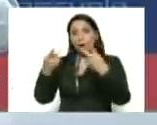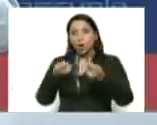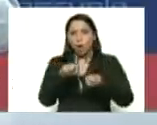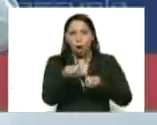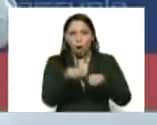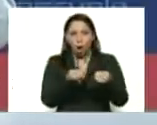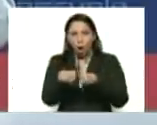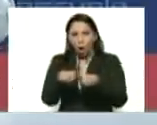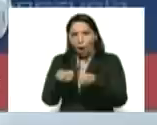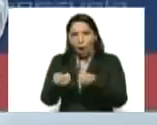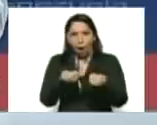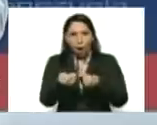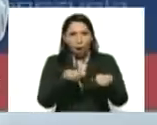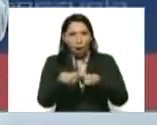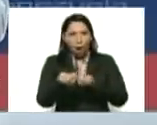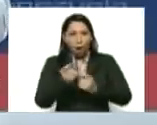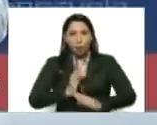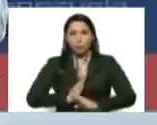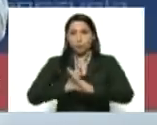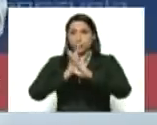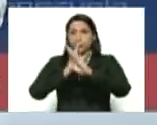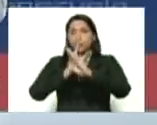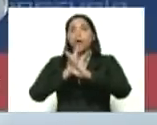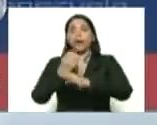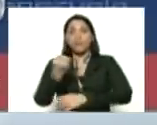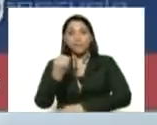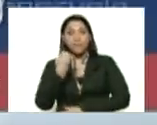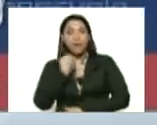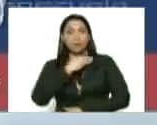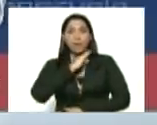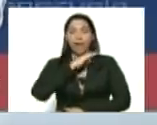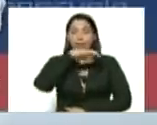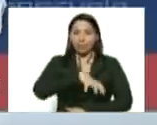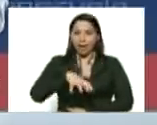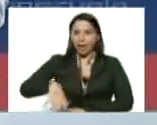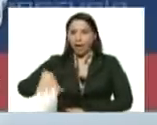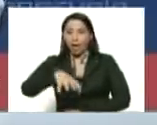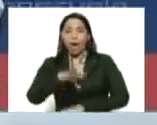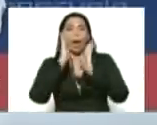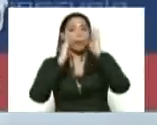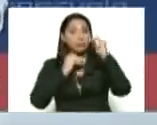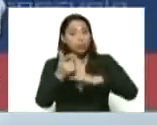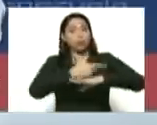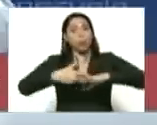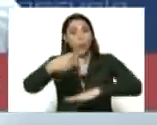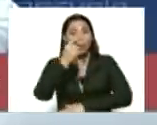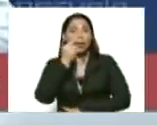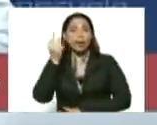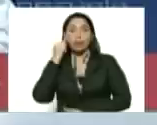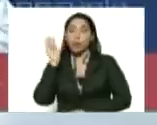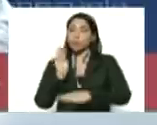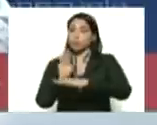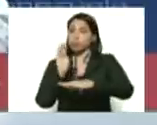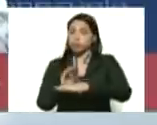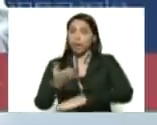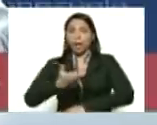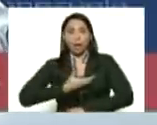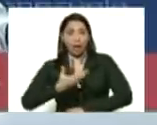de la pandemia estado por estado. Atención gobernadores, gobernadoras, protectores, protectoras,